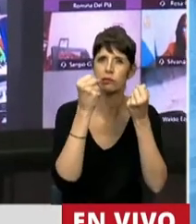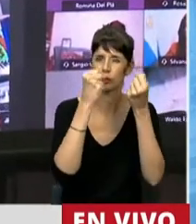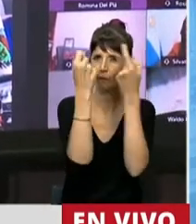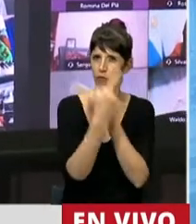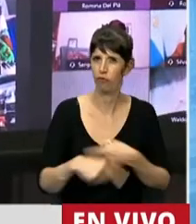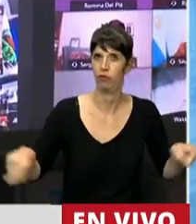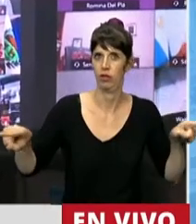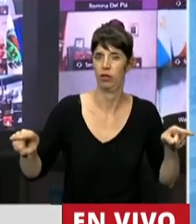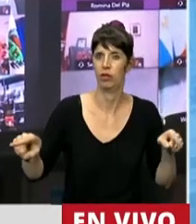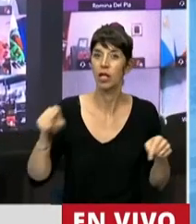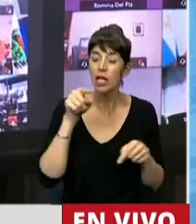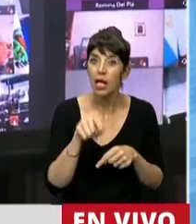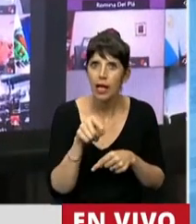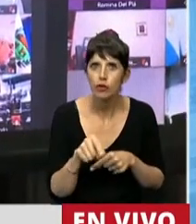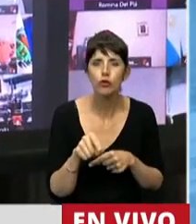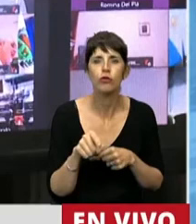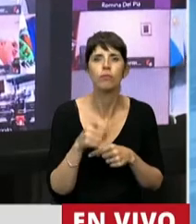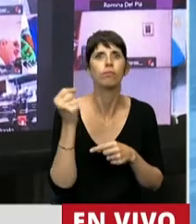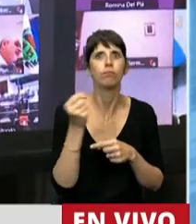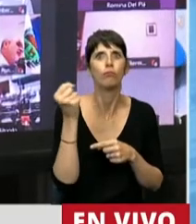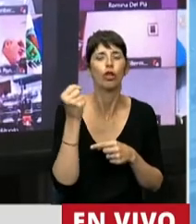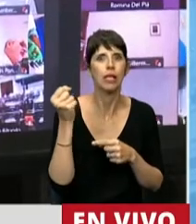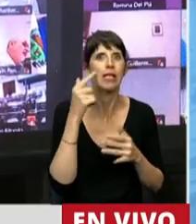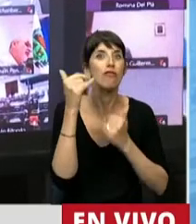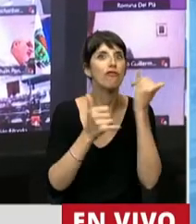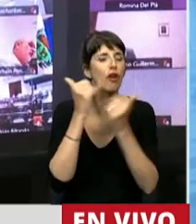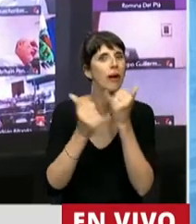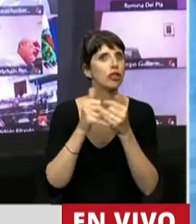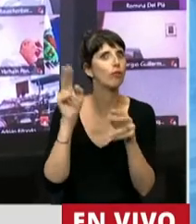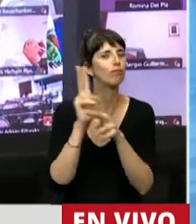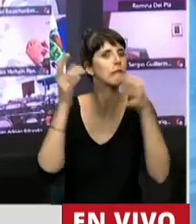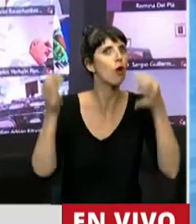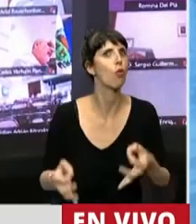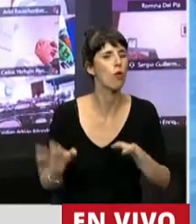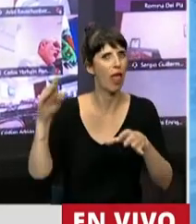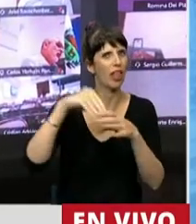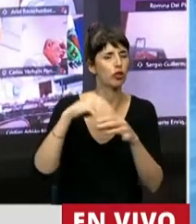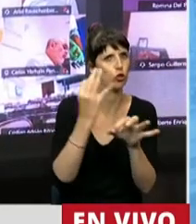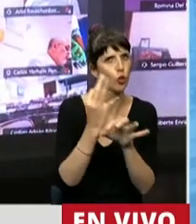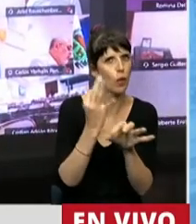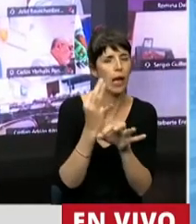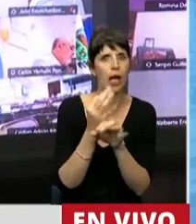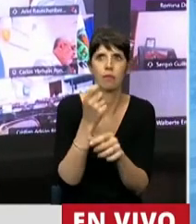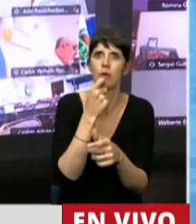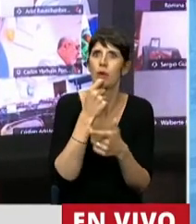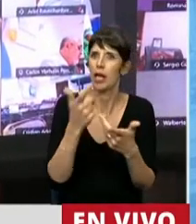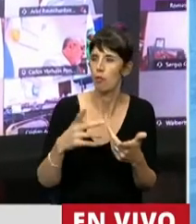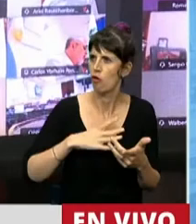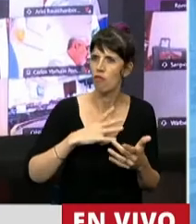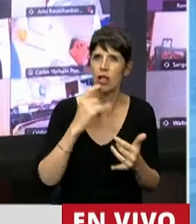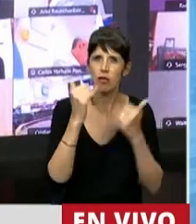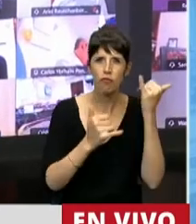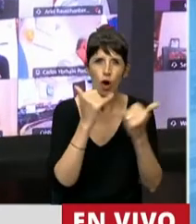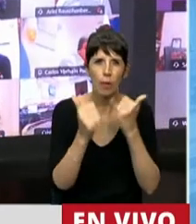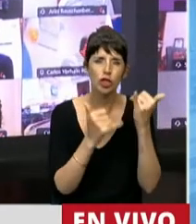Entonces eso recalca el valor que tiene que tener la información segura en las escuelas. Ejemplo de la desinformación que hemos visto en esta